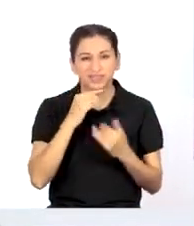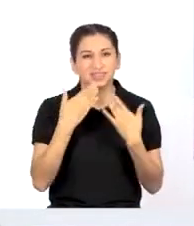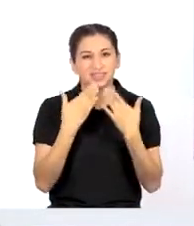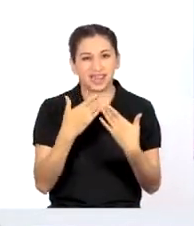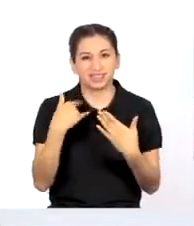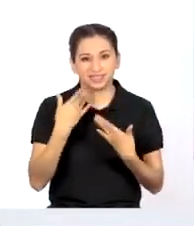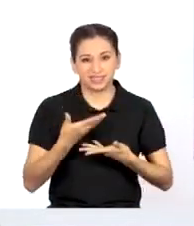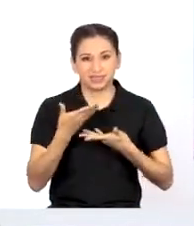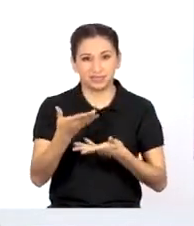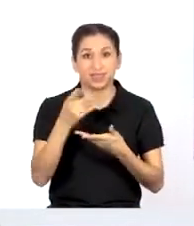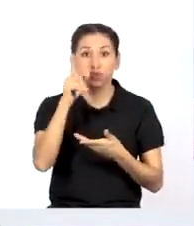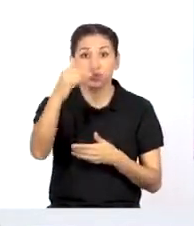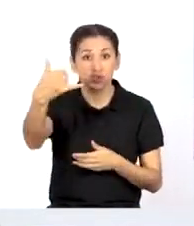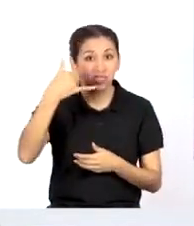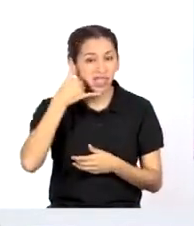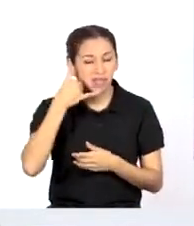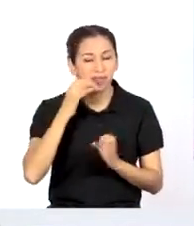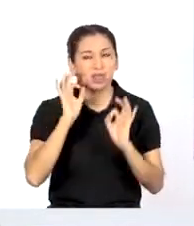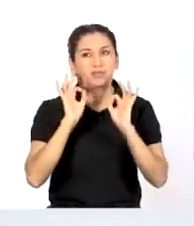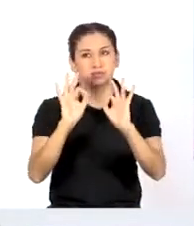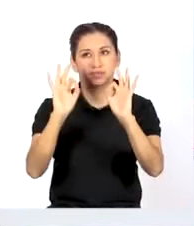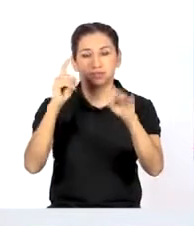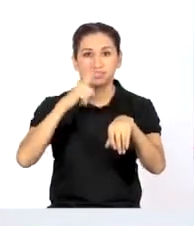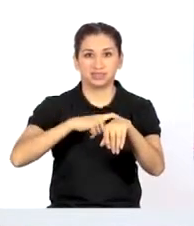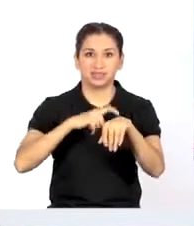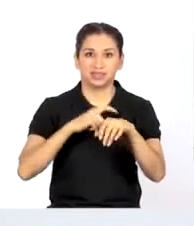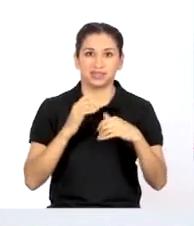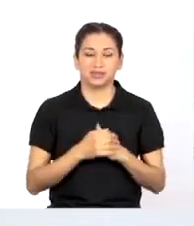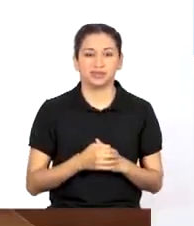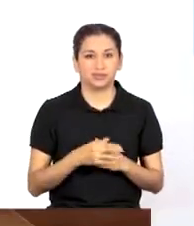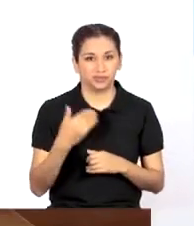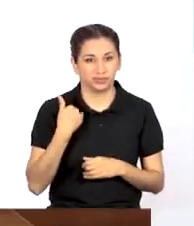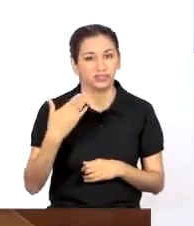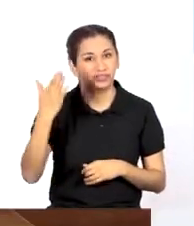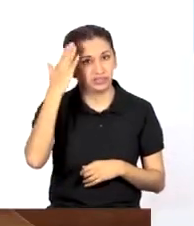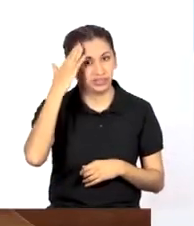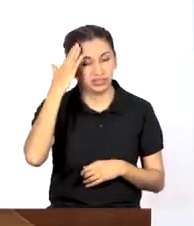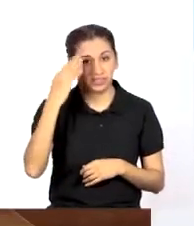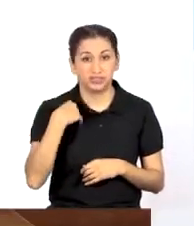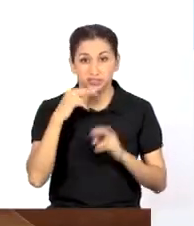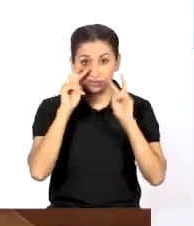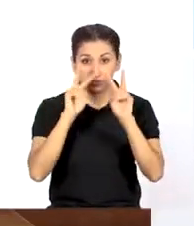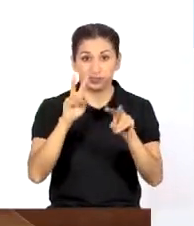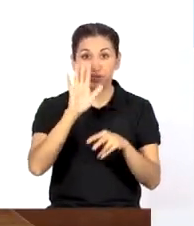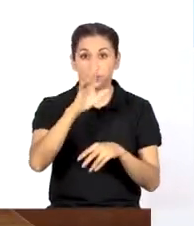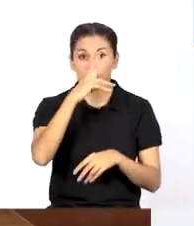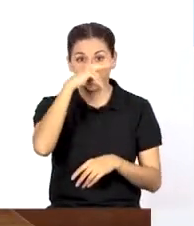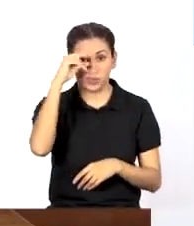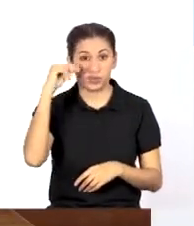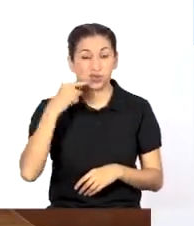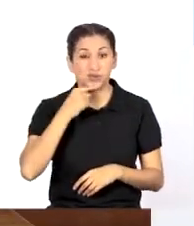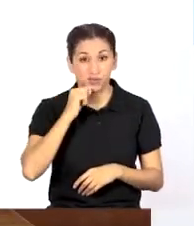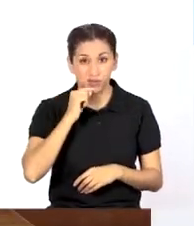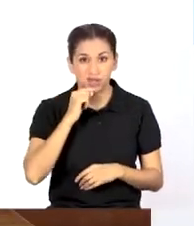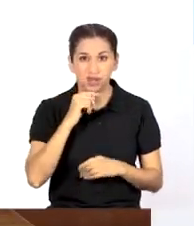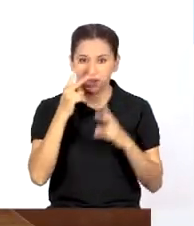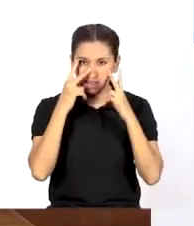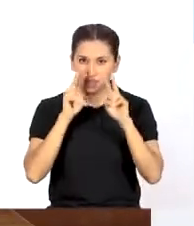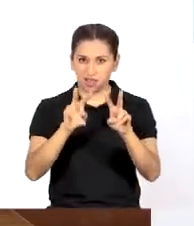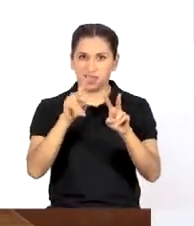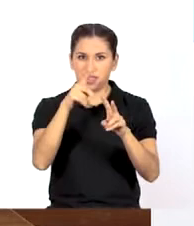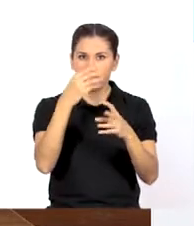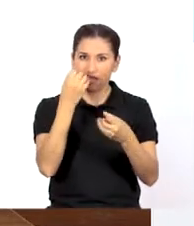gusto tenerla aquí. Su llamada llegó justo a tiempo. Lo sé. Vi que junto a Gugliana estaban